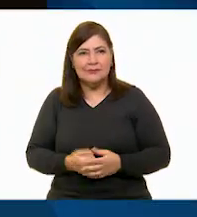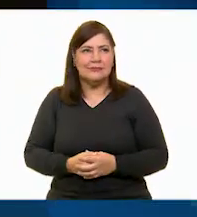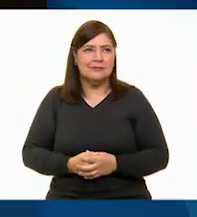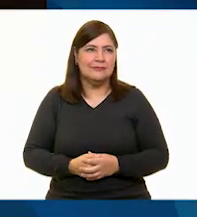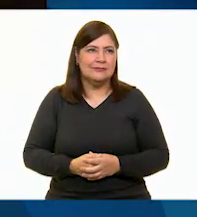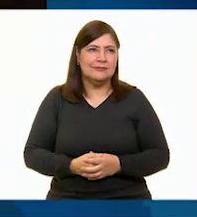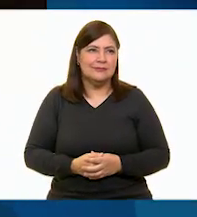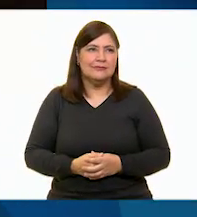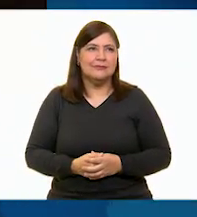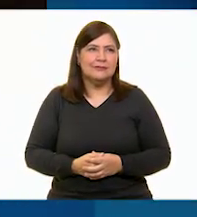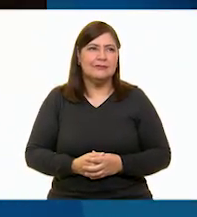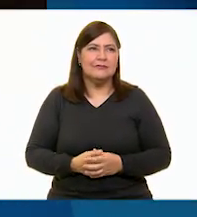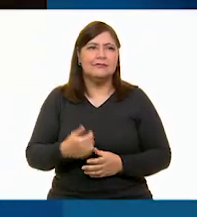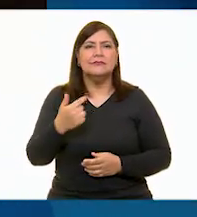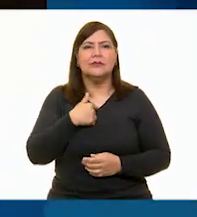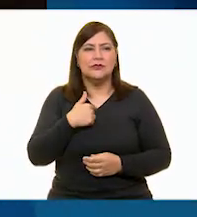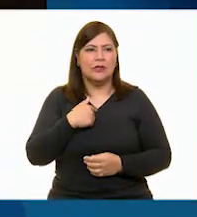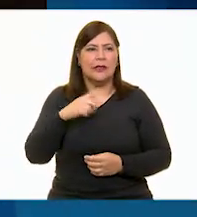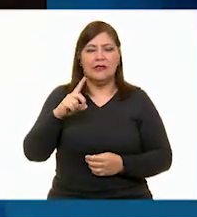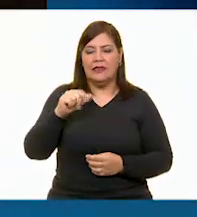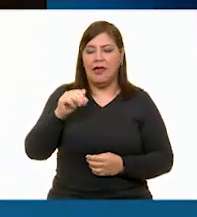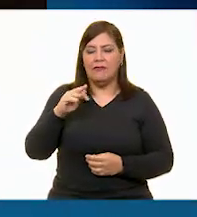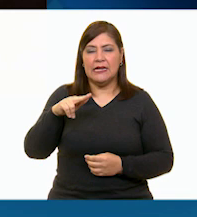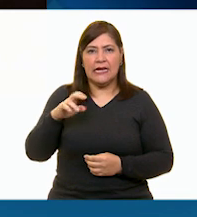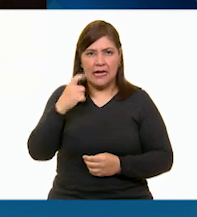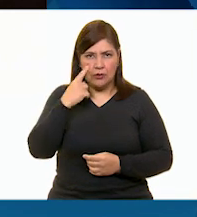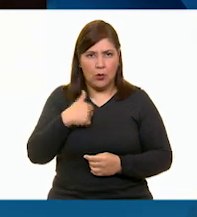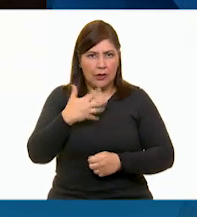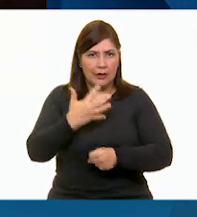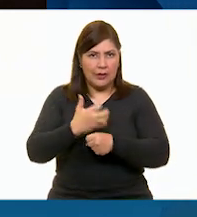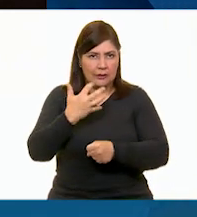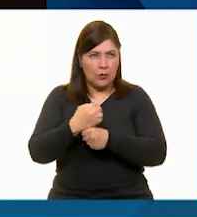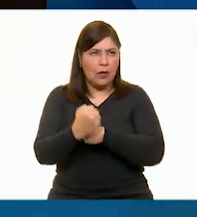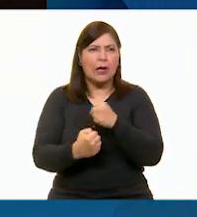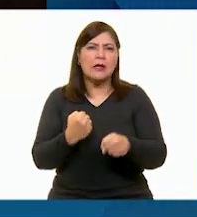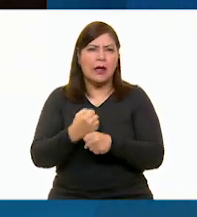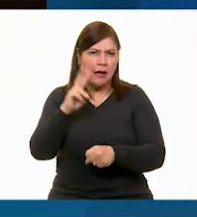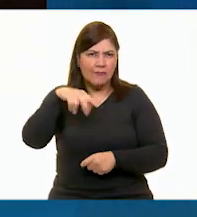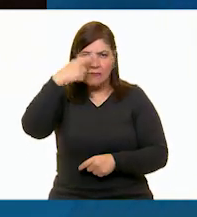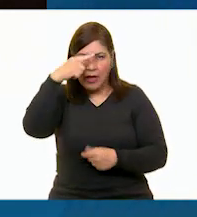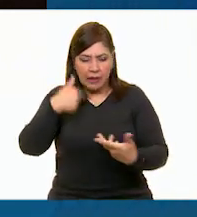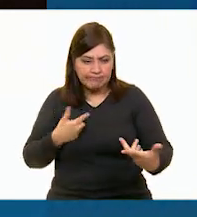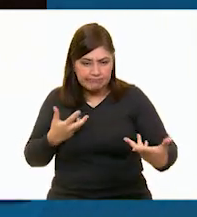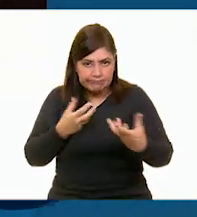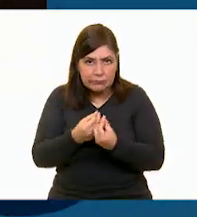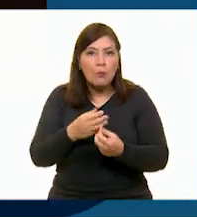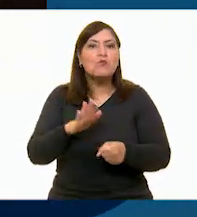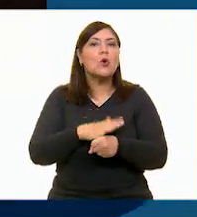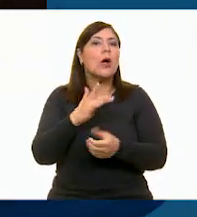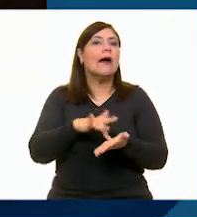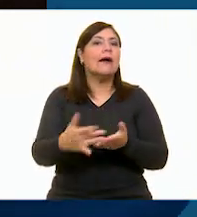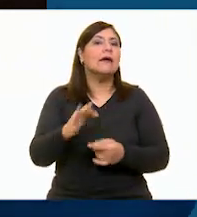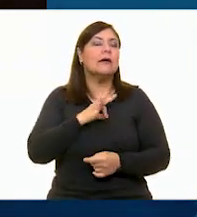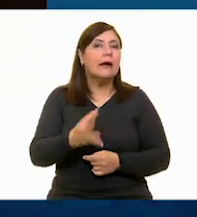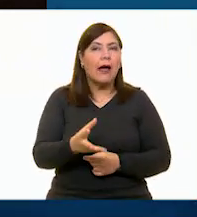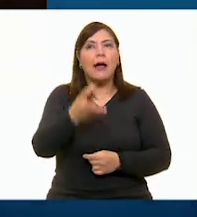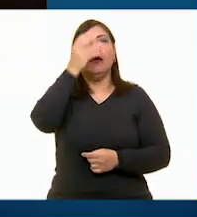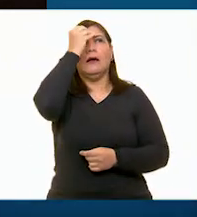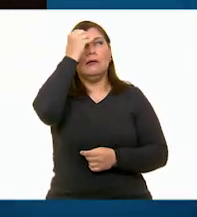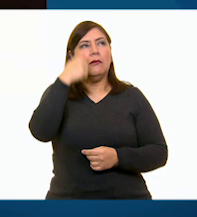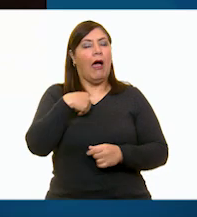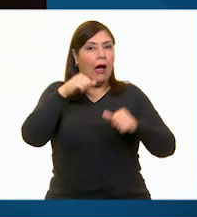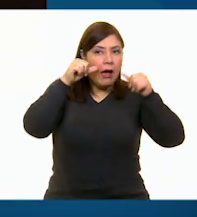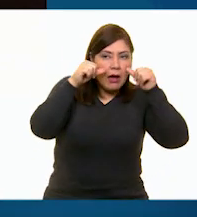Soy Dafne, voy en quinto grado. Es fácil porque aprendemos a escuchar